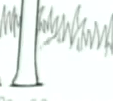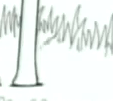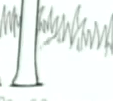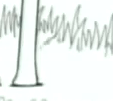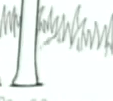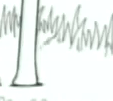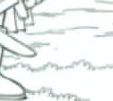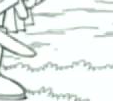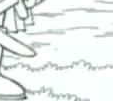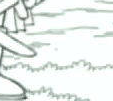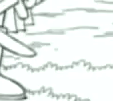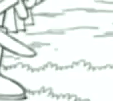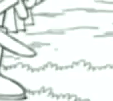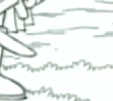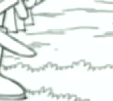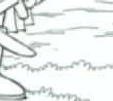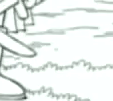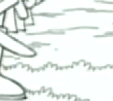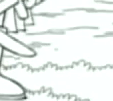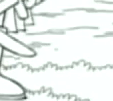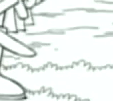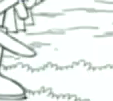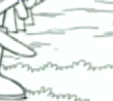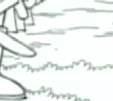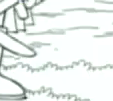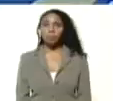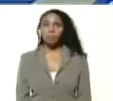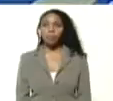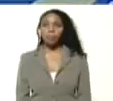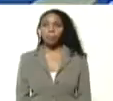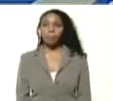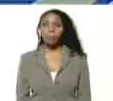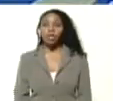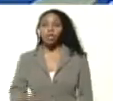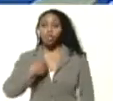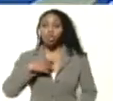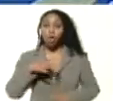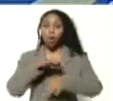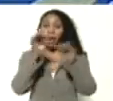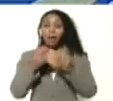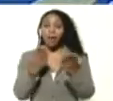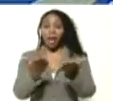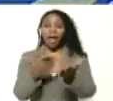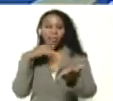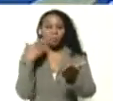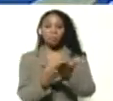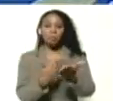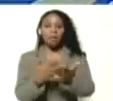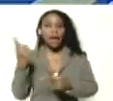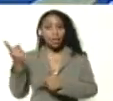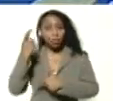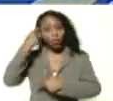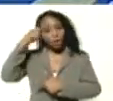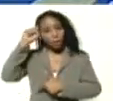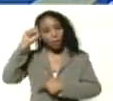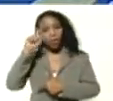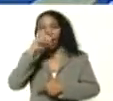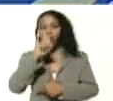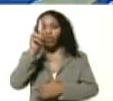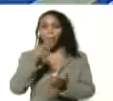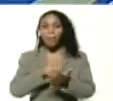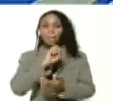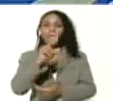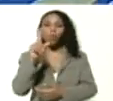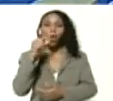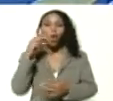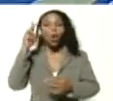familia venezolana yo se los voy a regalar físicamente porque es un recuerdo del año 2021 que los niños